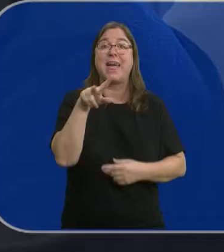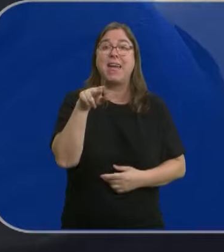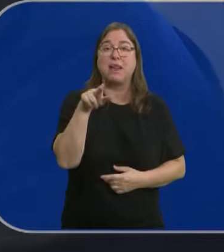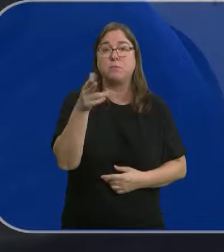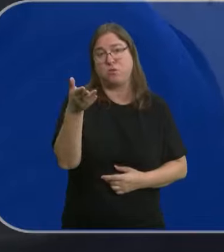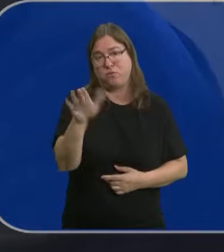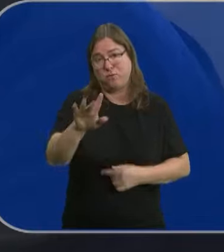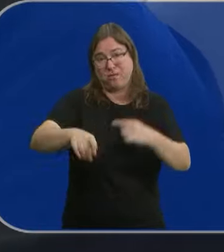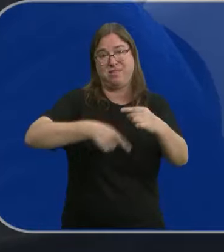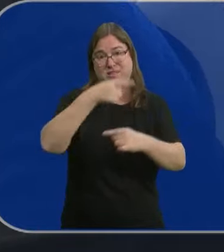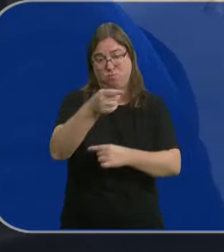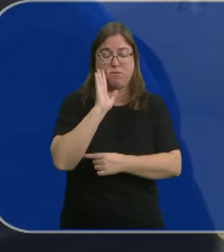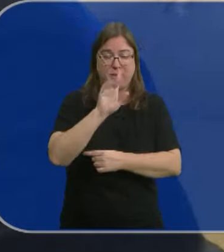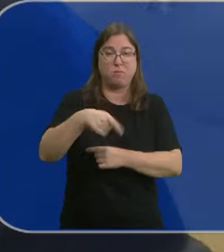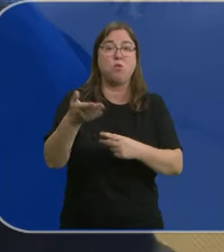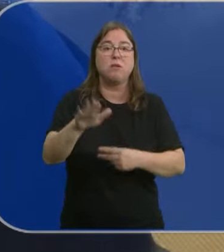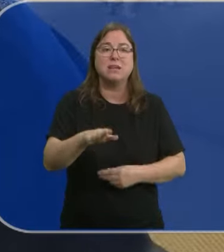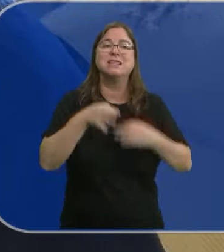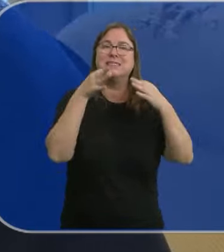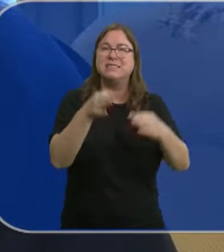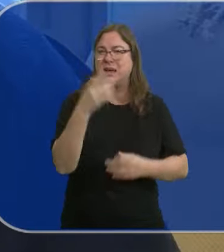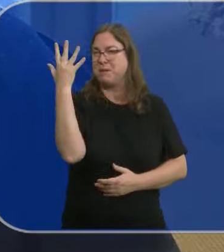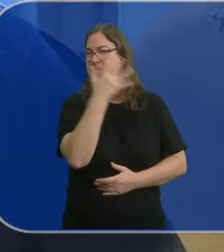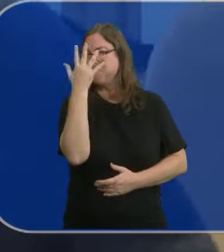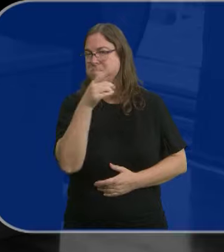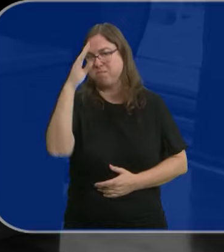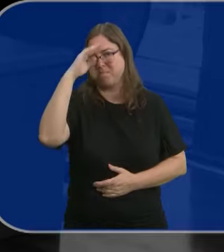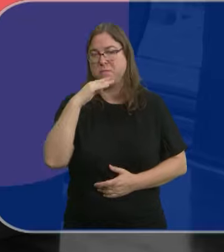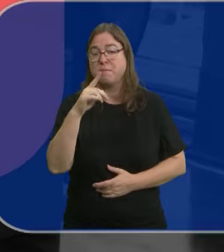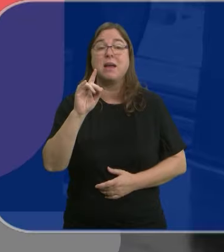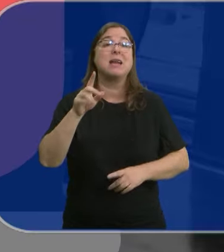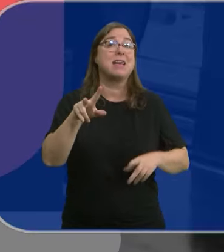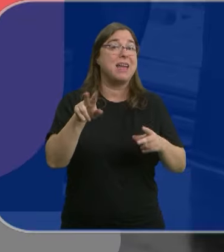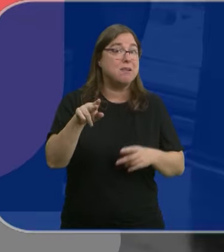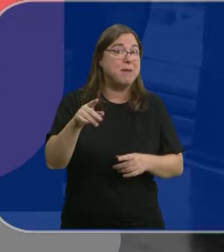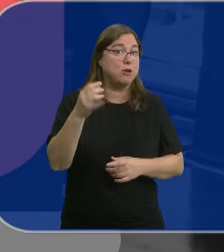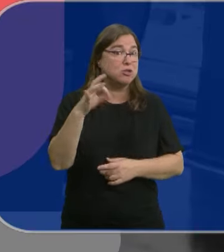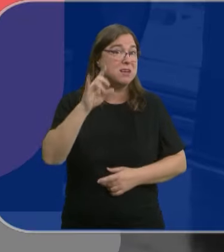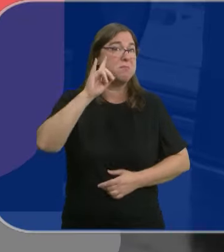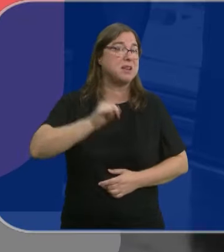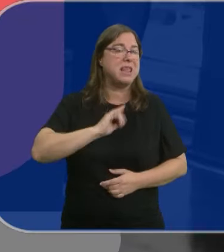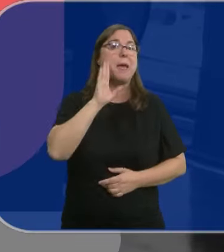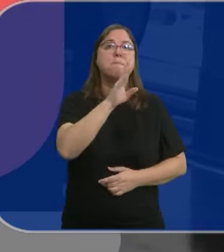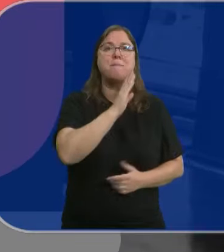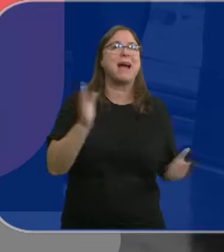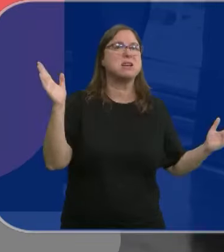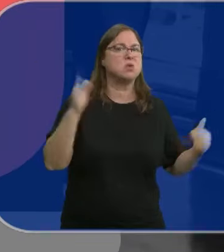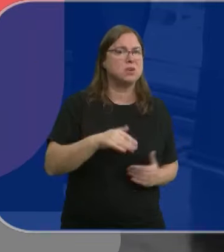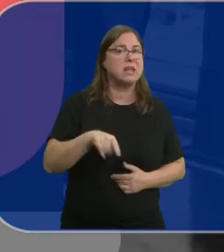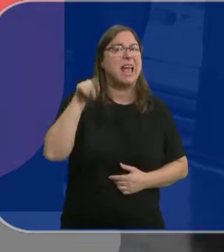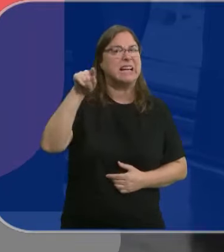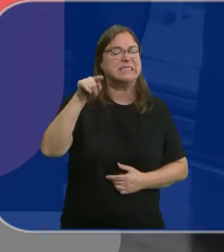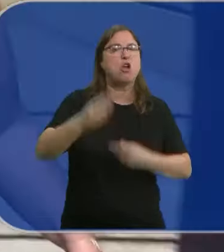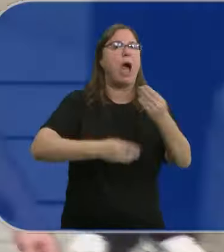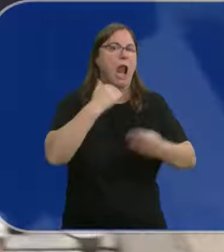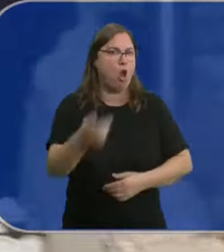hermano, que falleció después de la muerte de su madre, siempre sospechó de Pradales. Me llamó mi hermano Sergio y me dijo que mamá no estaba y que este